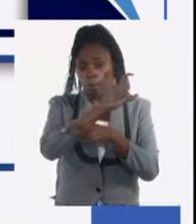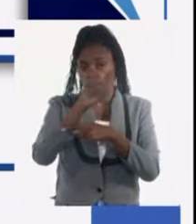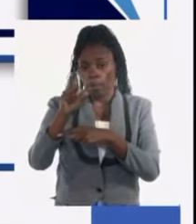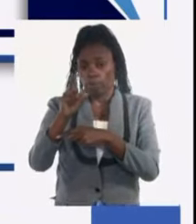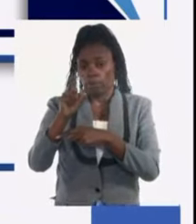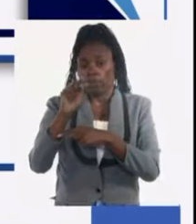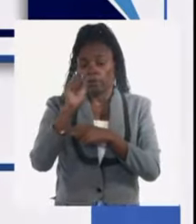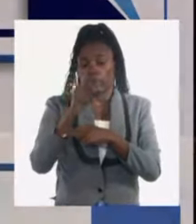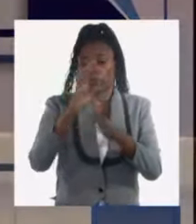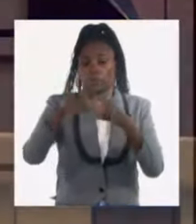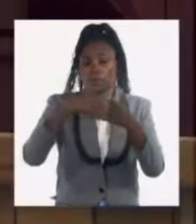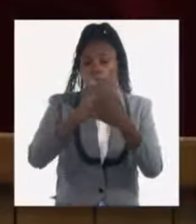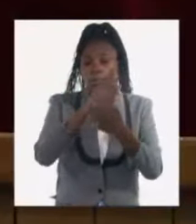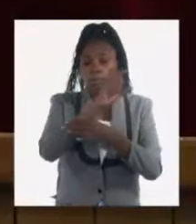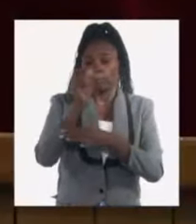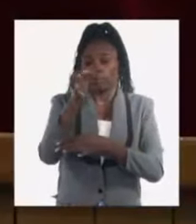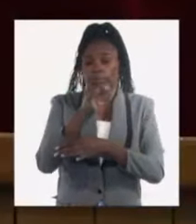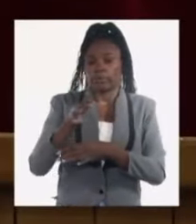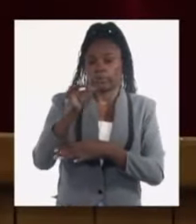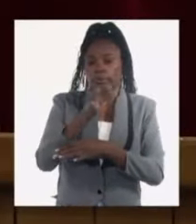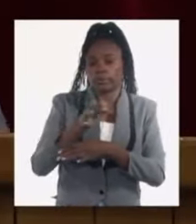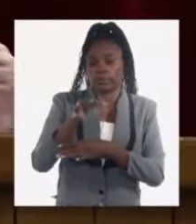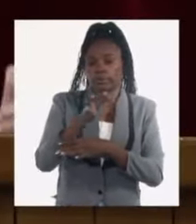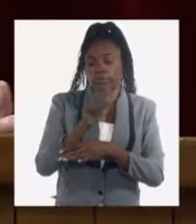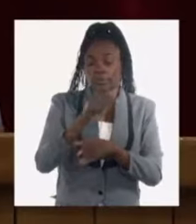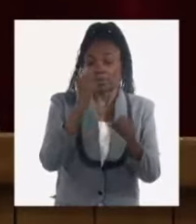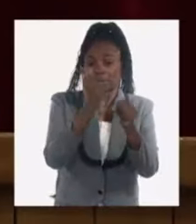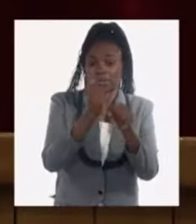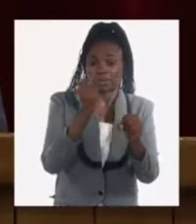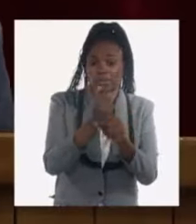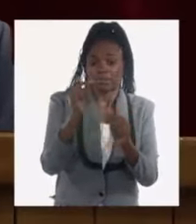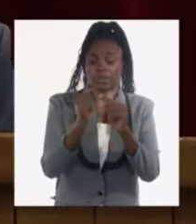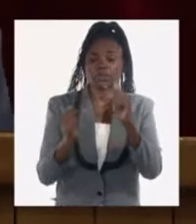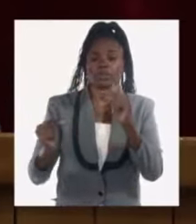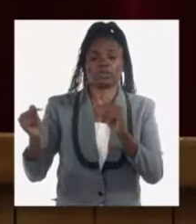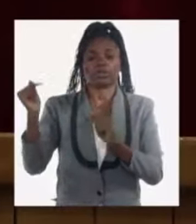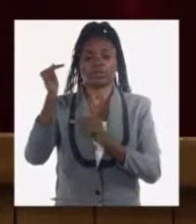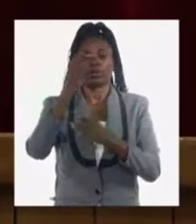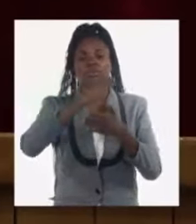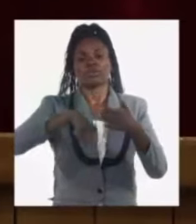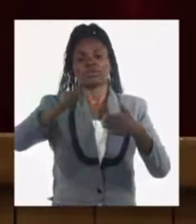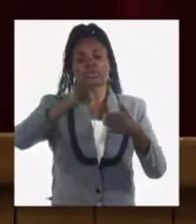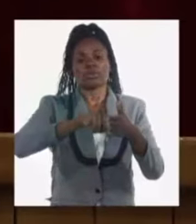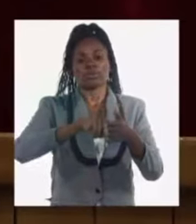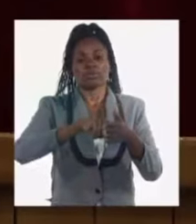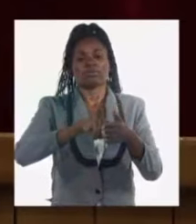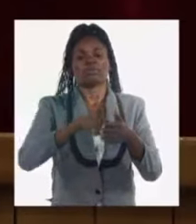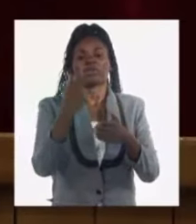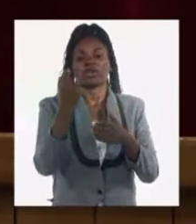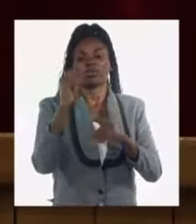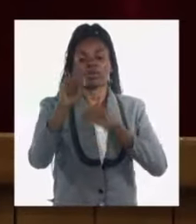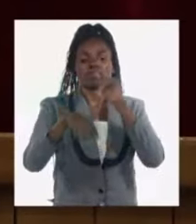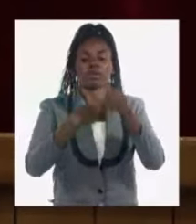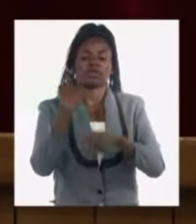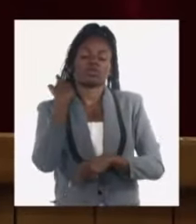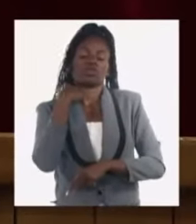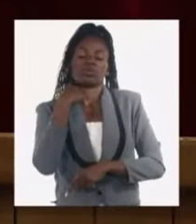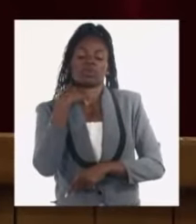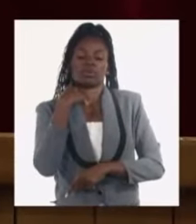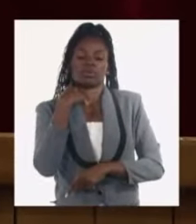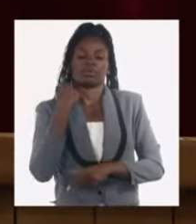empresas municipales agroindustriales y esto es un trabajo que está entre las prioridades también del plan de la economía para el año 2024